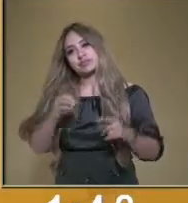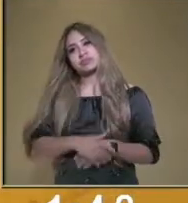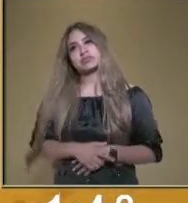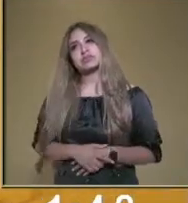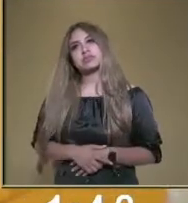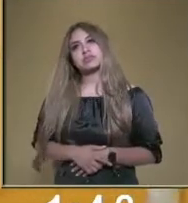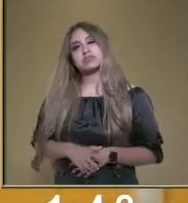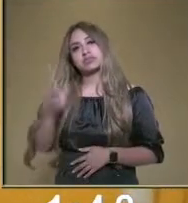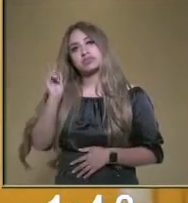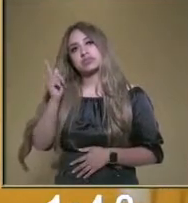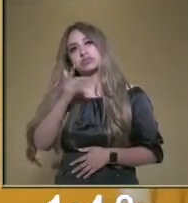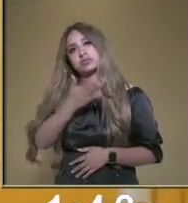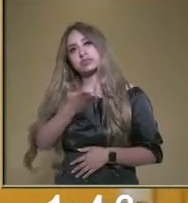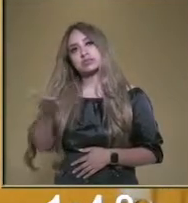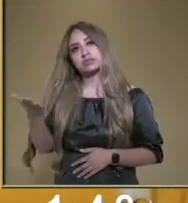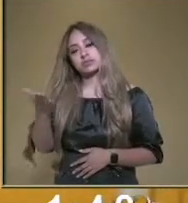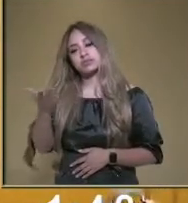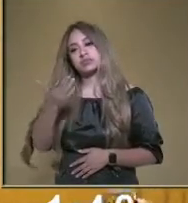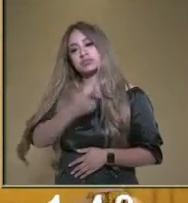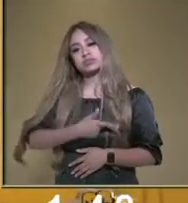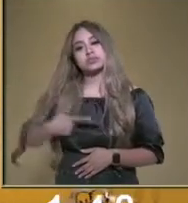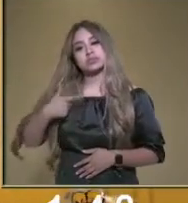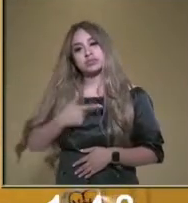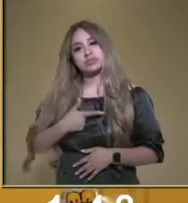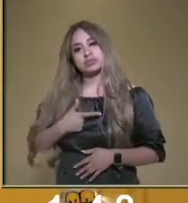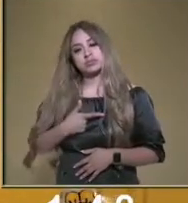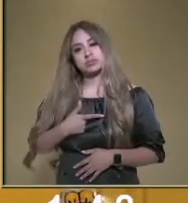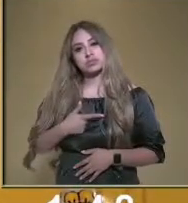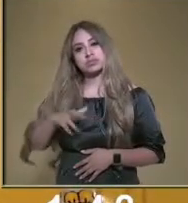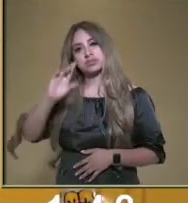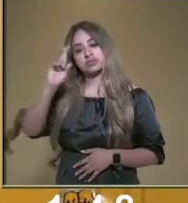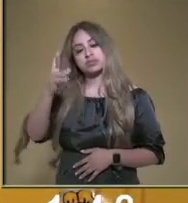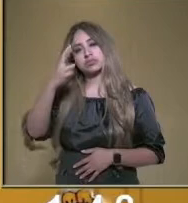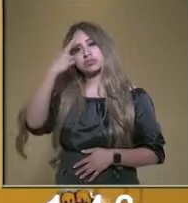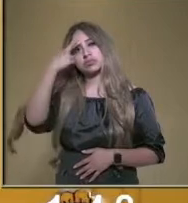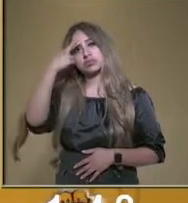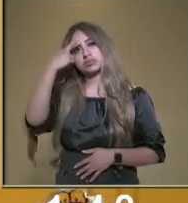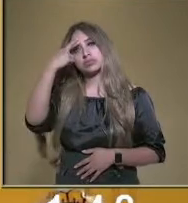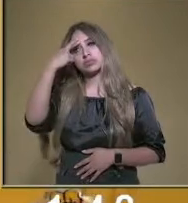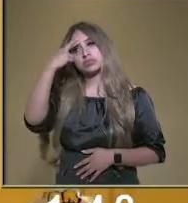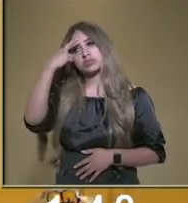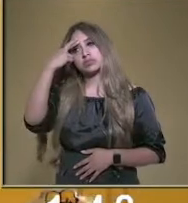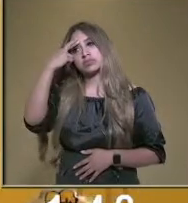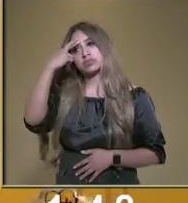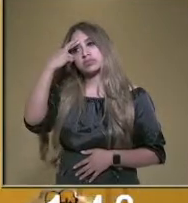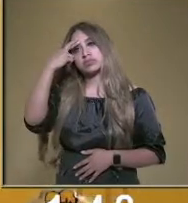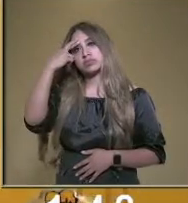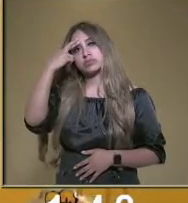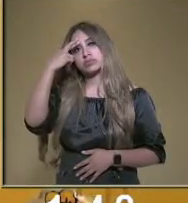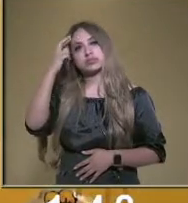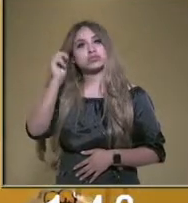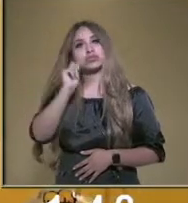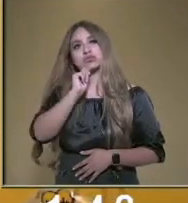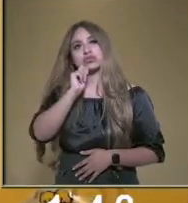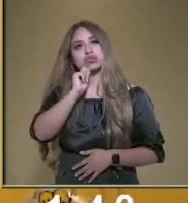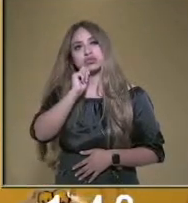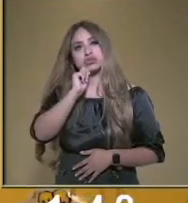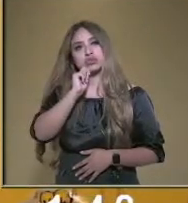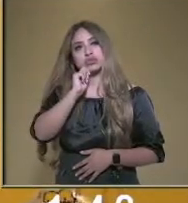Pues espero que les haya gustado esta historia. Recuerden que todavía no terminamos esta